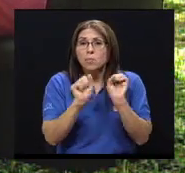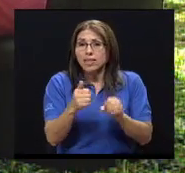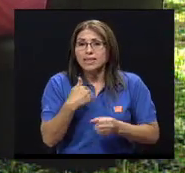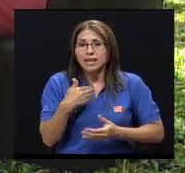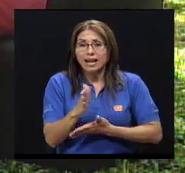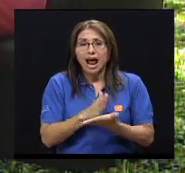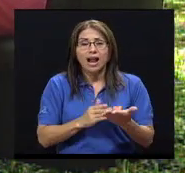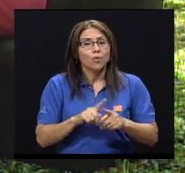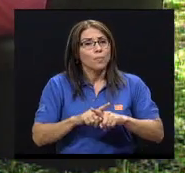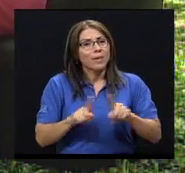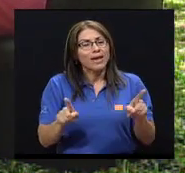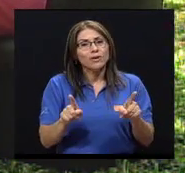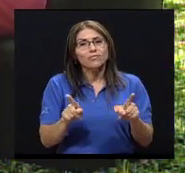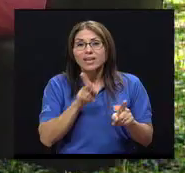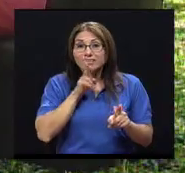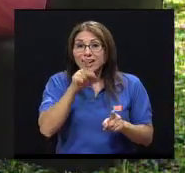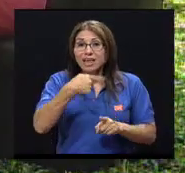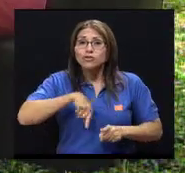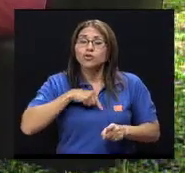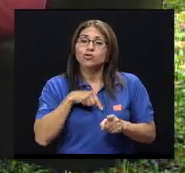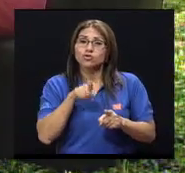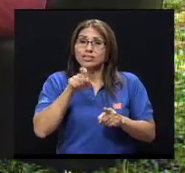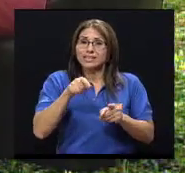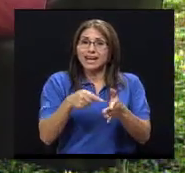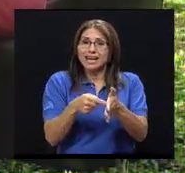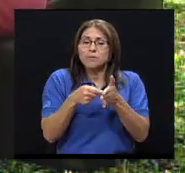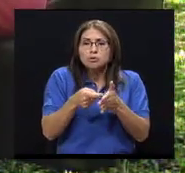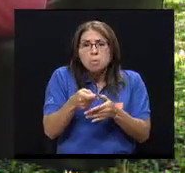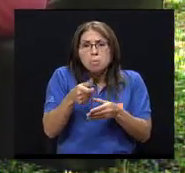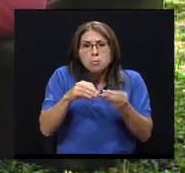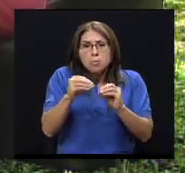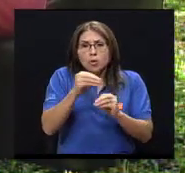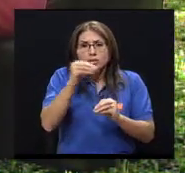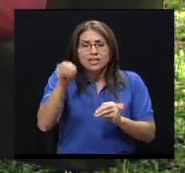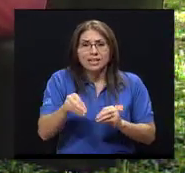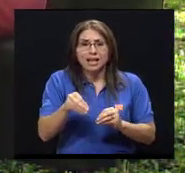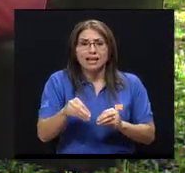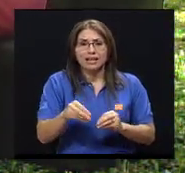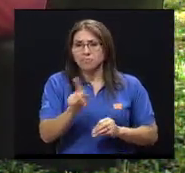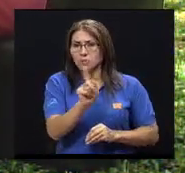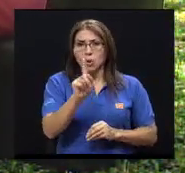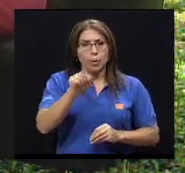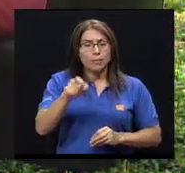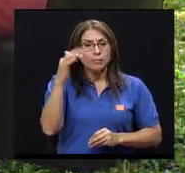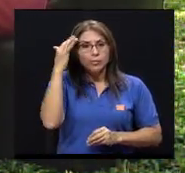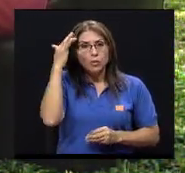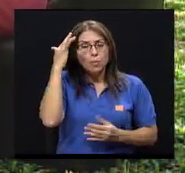realidad, el requerimiento es relativamente pequeño, como para preocuparnos de que no vayamos a tener la cantidad suficiente.